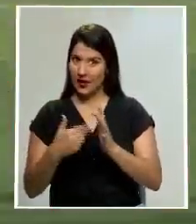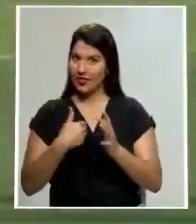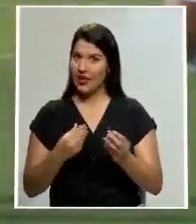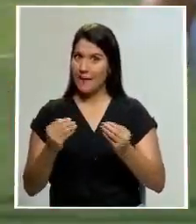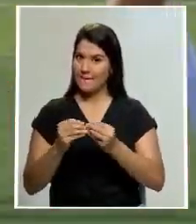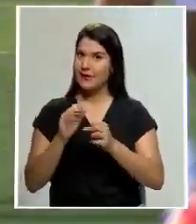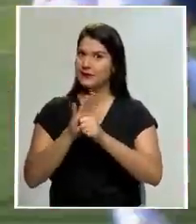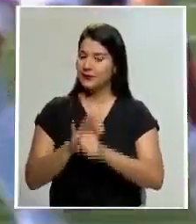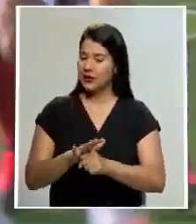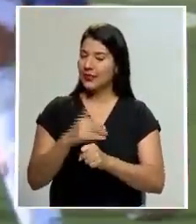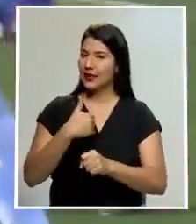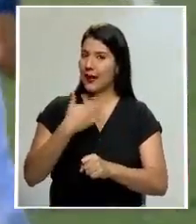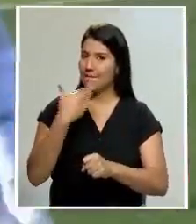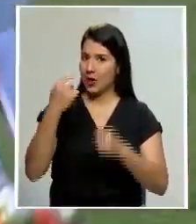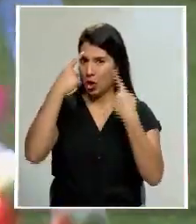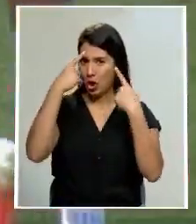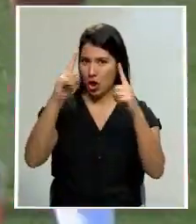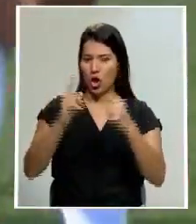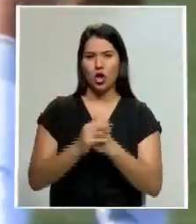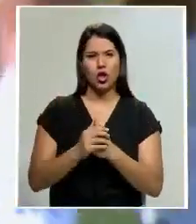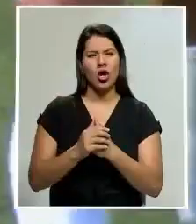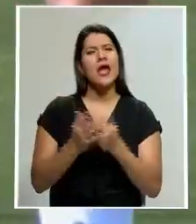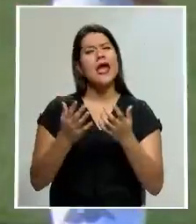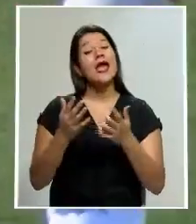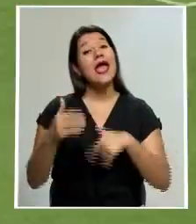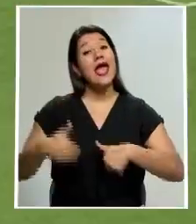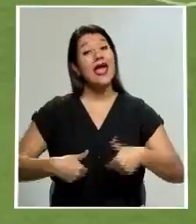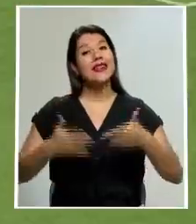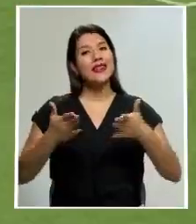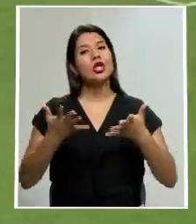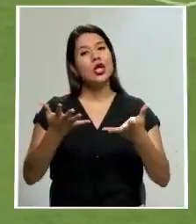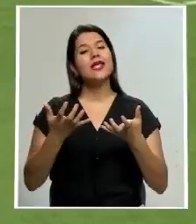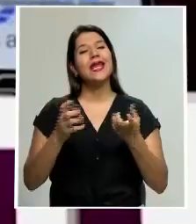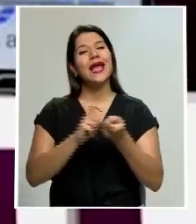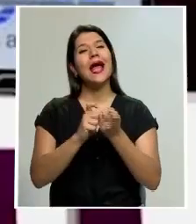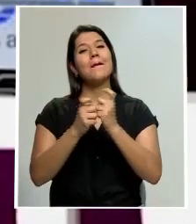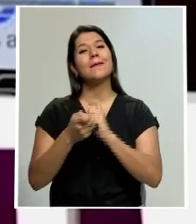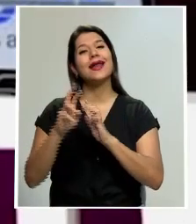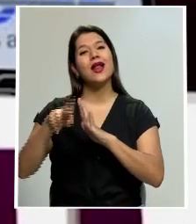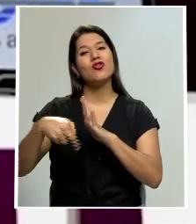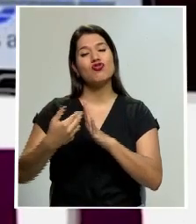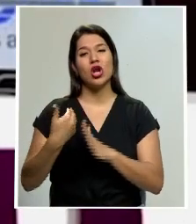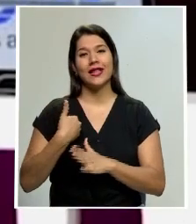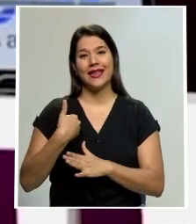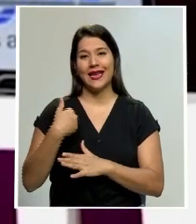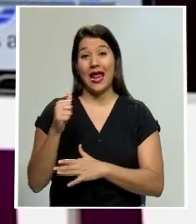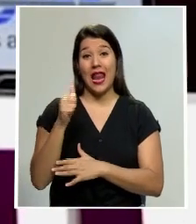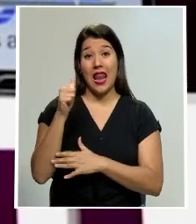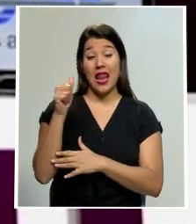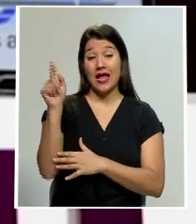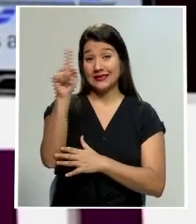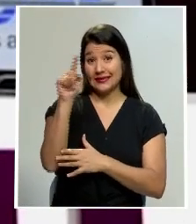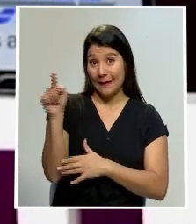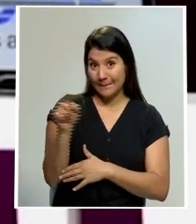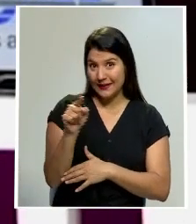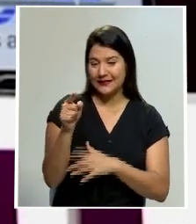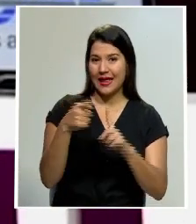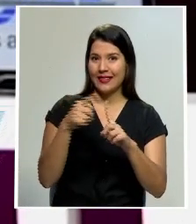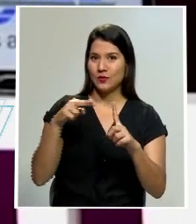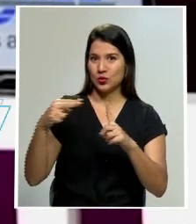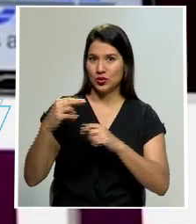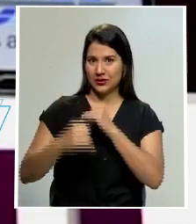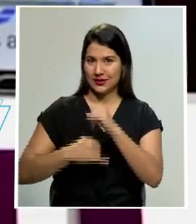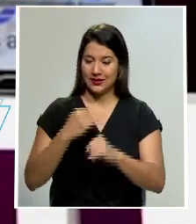técnico quiere cambiar el papel que ha tenido Zapriza a nivel internacional en los últimos tiempos. Se han hecho buenas presentaciones, es algo que tenemos que